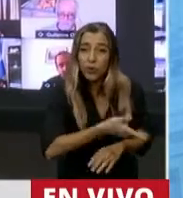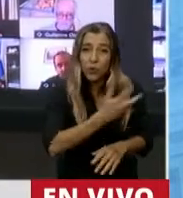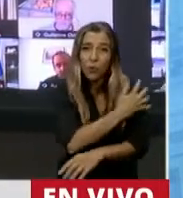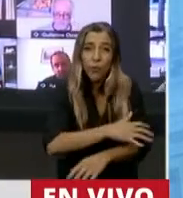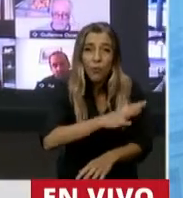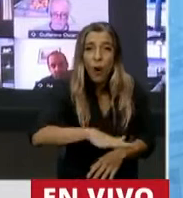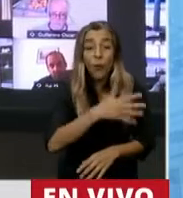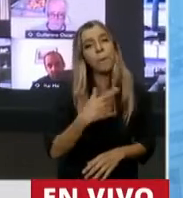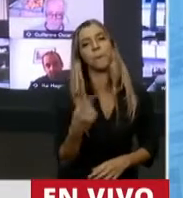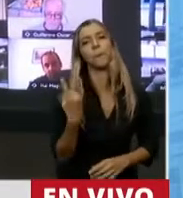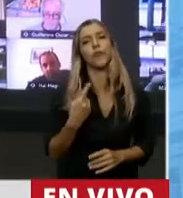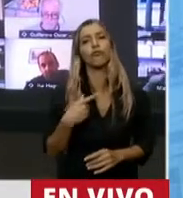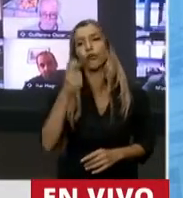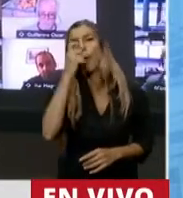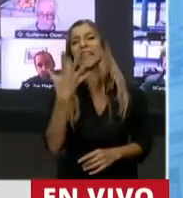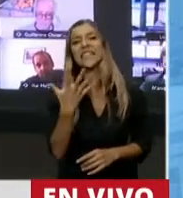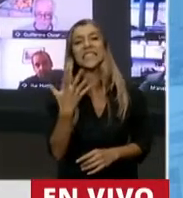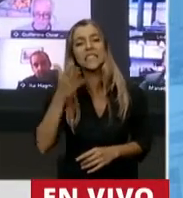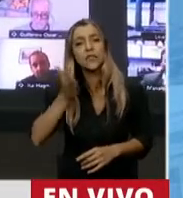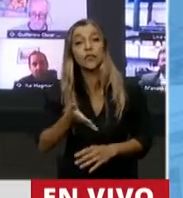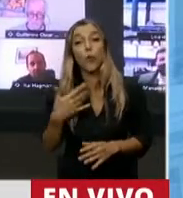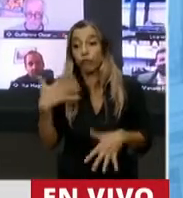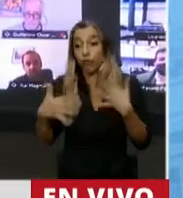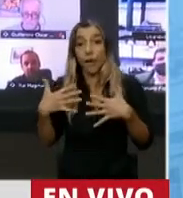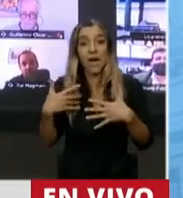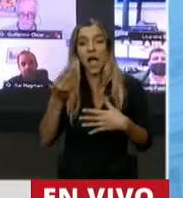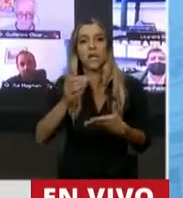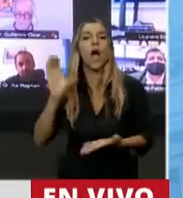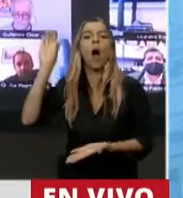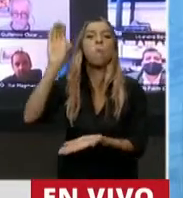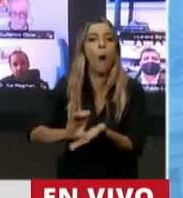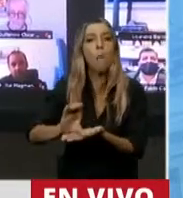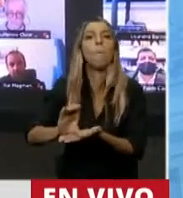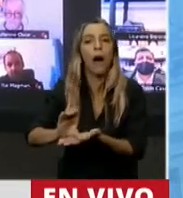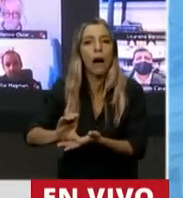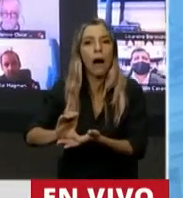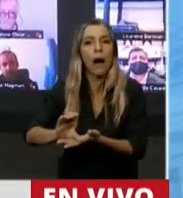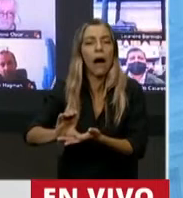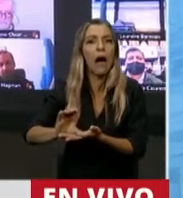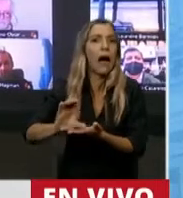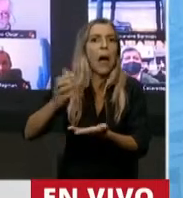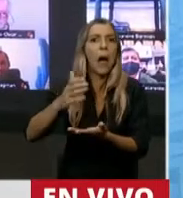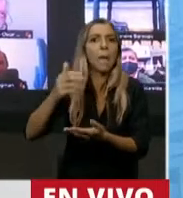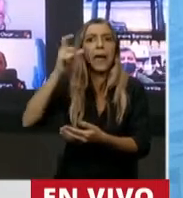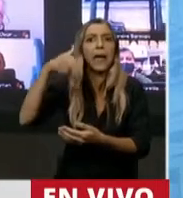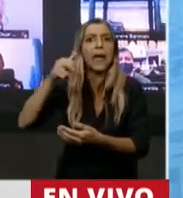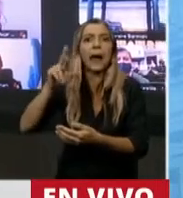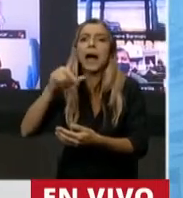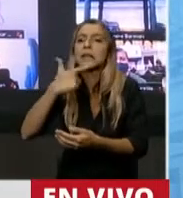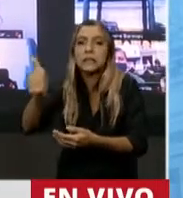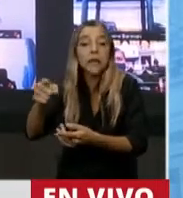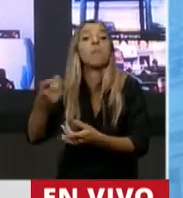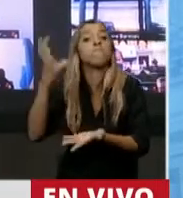25% de estos ingresos de emergencia a financiar a Enarsa. A Enarsa, la